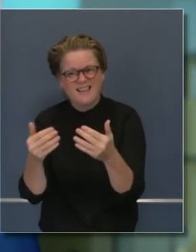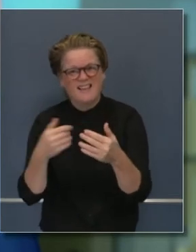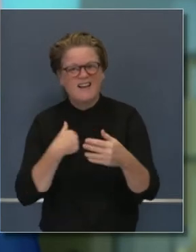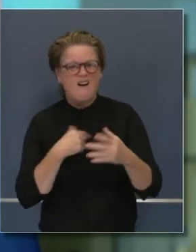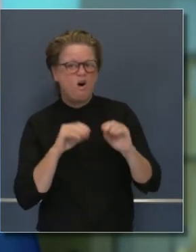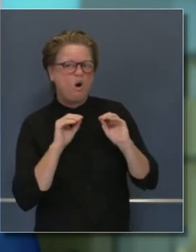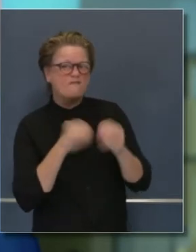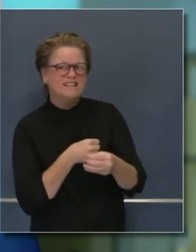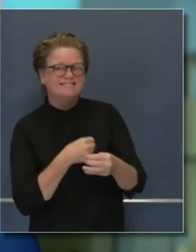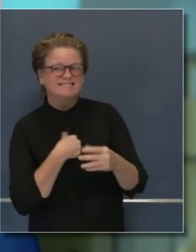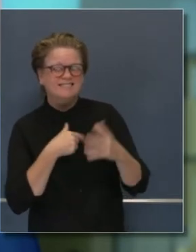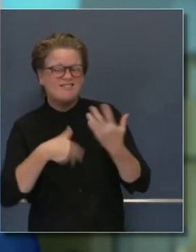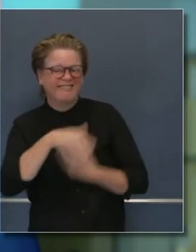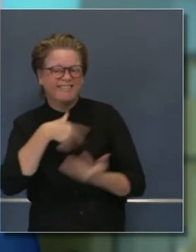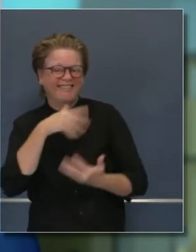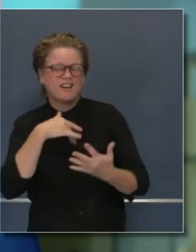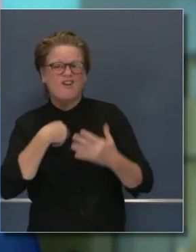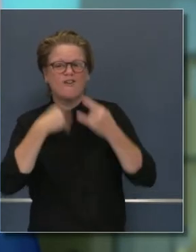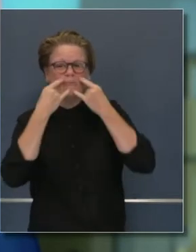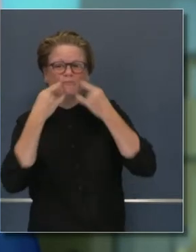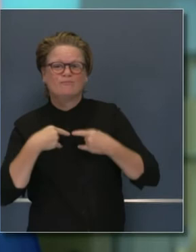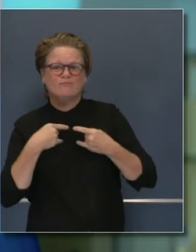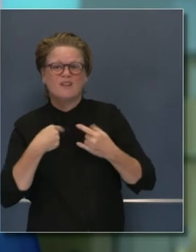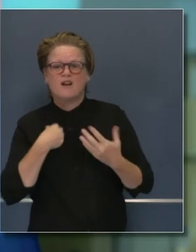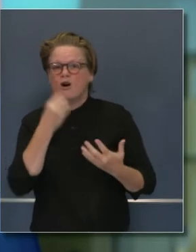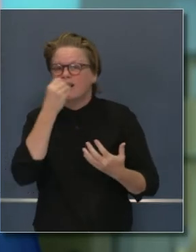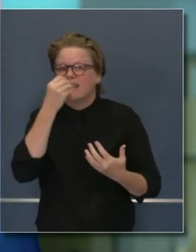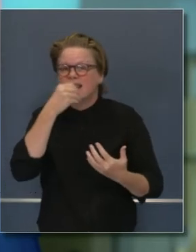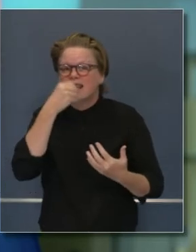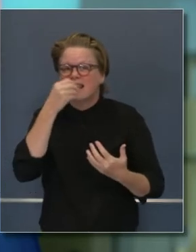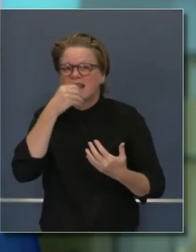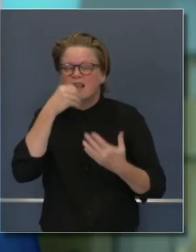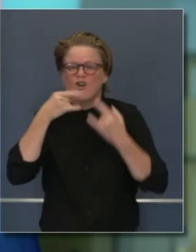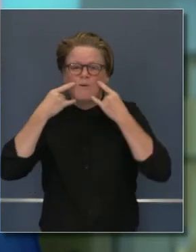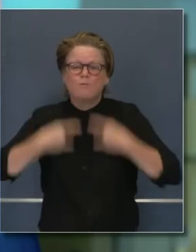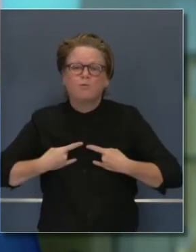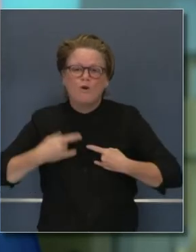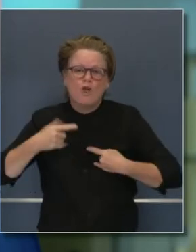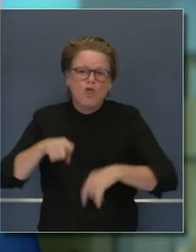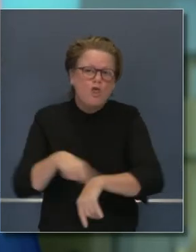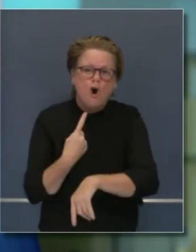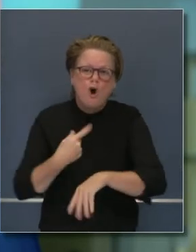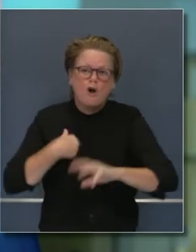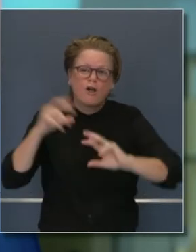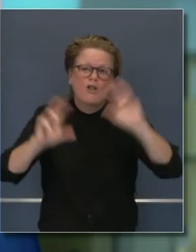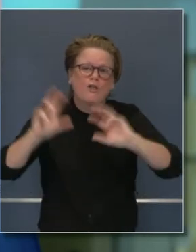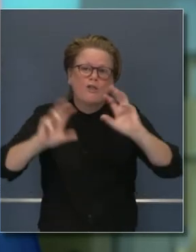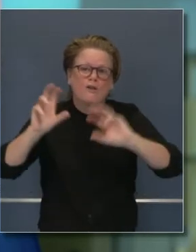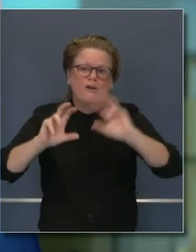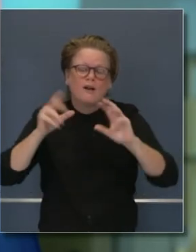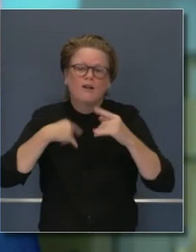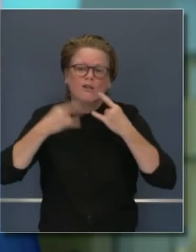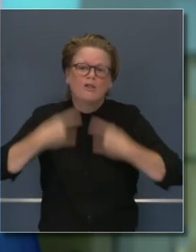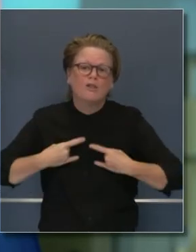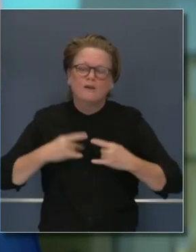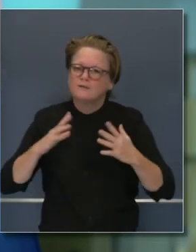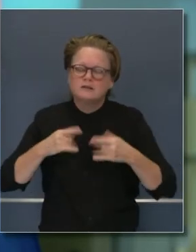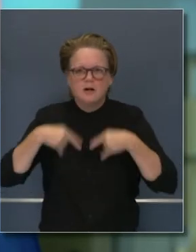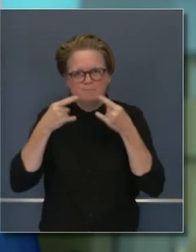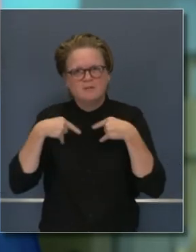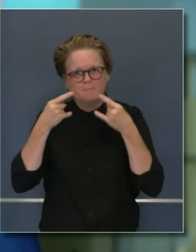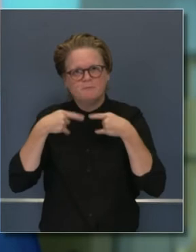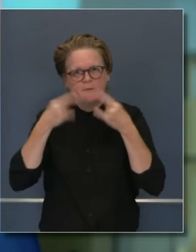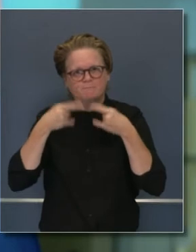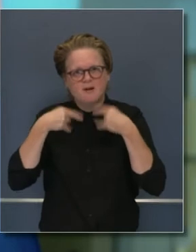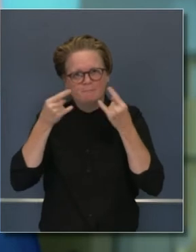interiores, que mantengan la guardia en alto, aunque estén con personas que quieren, que no han visto en mucho tiempo. Y esto va a ser